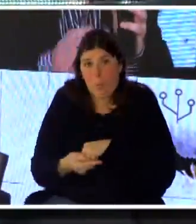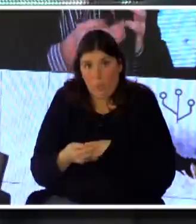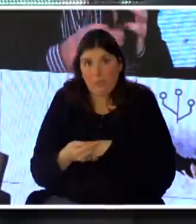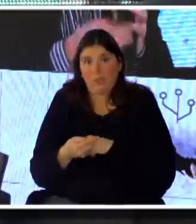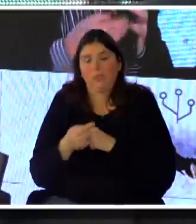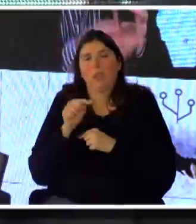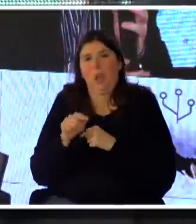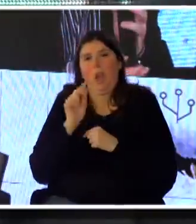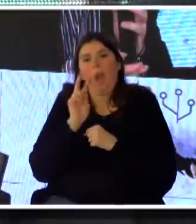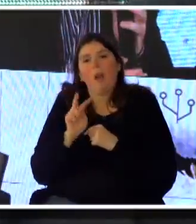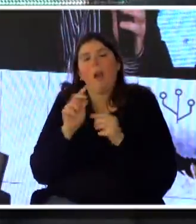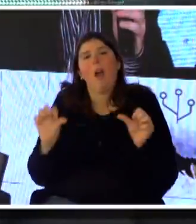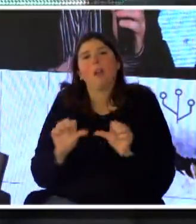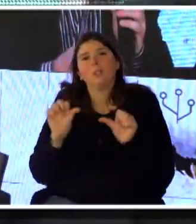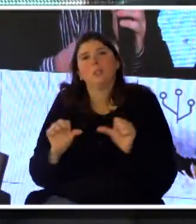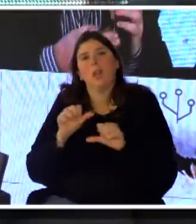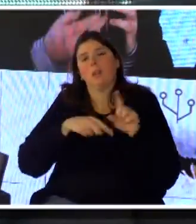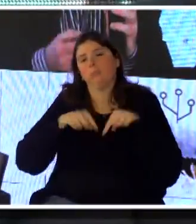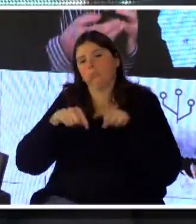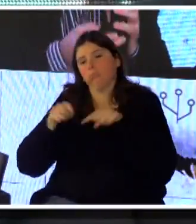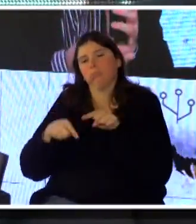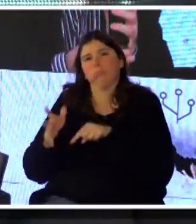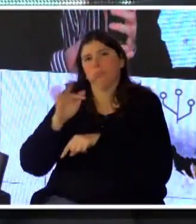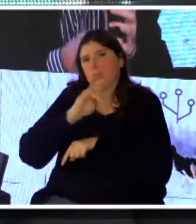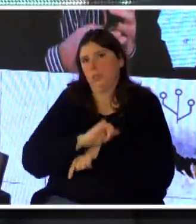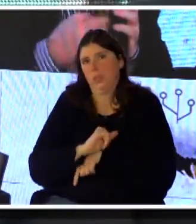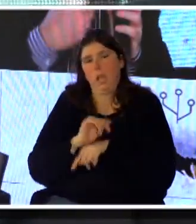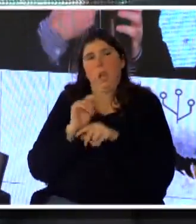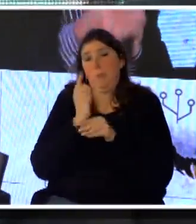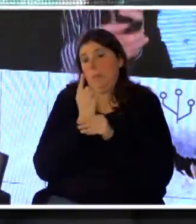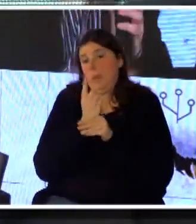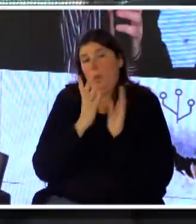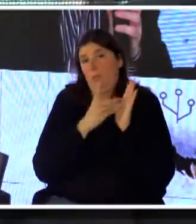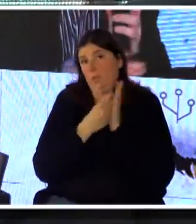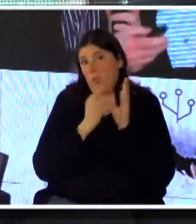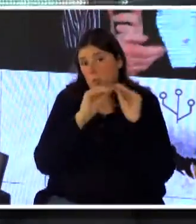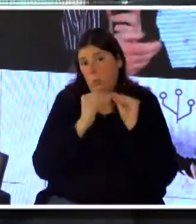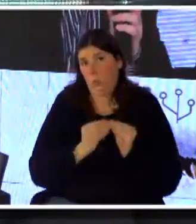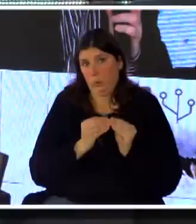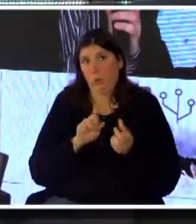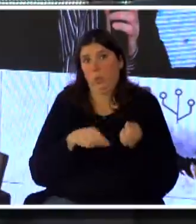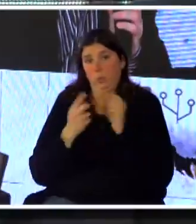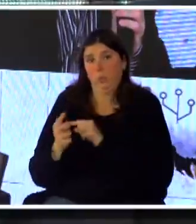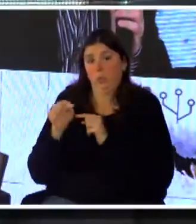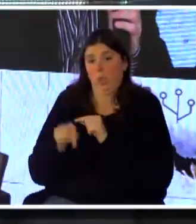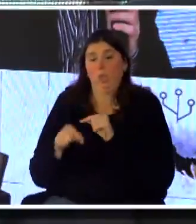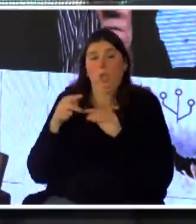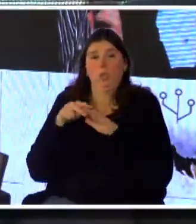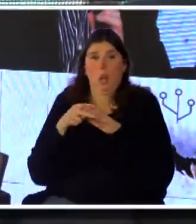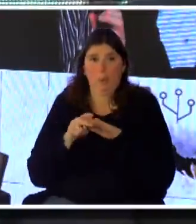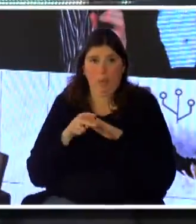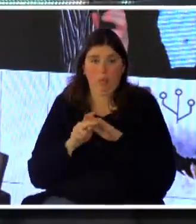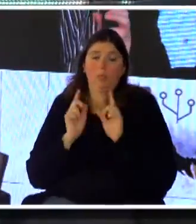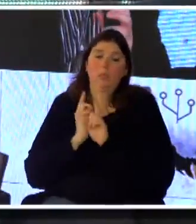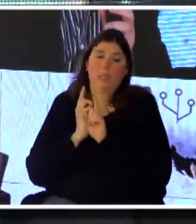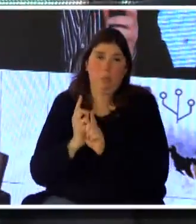llevar adelante la gestión diaria, con las definiciones presupuestales primero, y la gestión diaria, y con estos instrumentos de seguimiento de